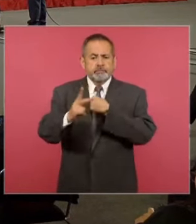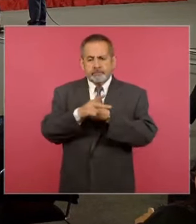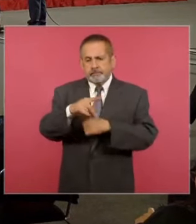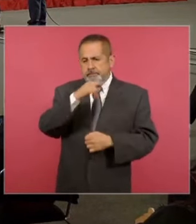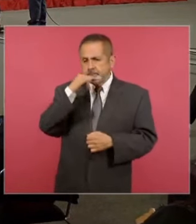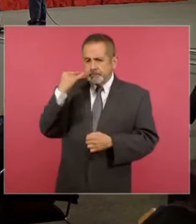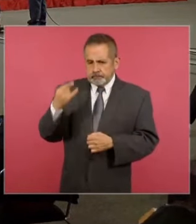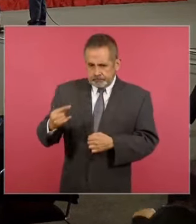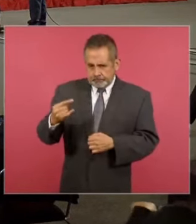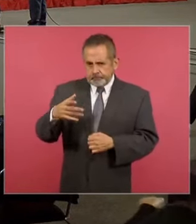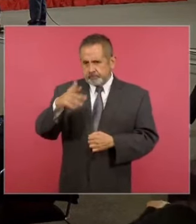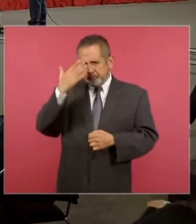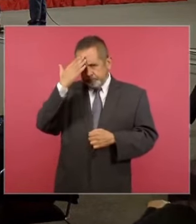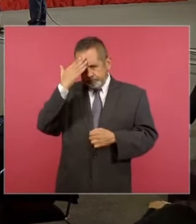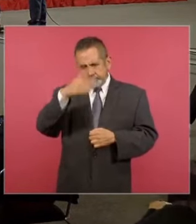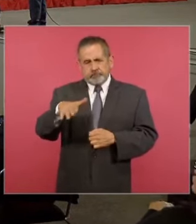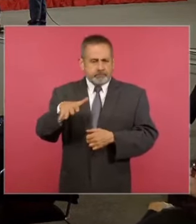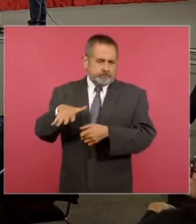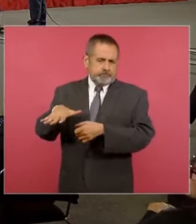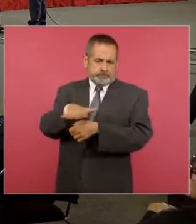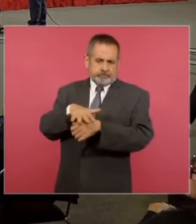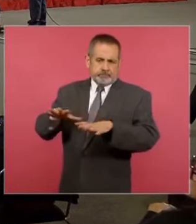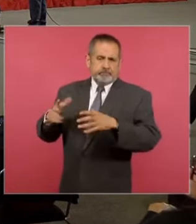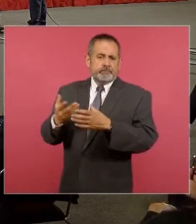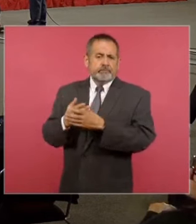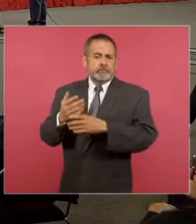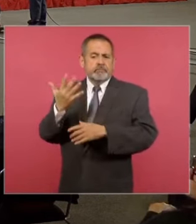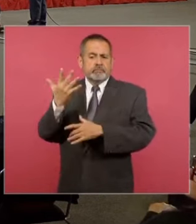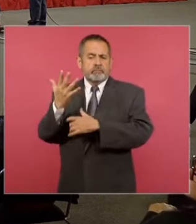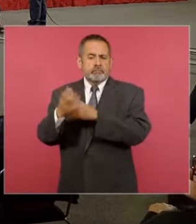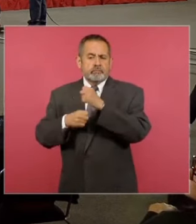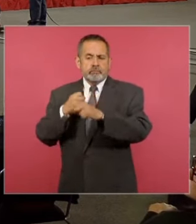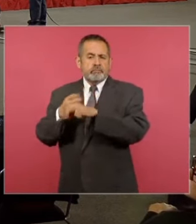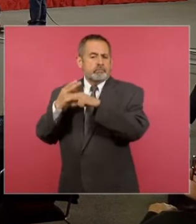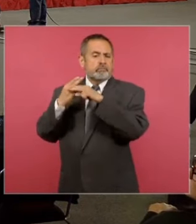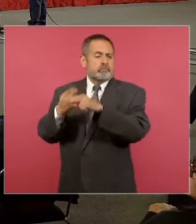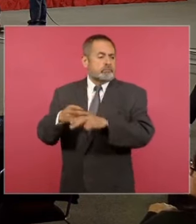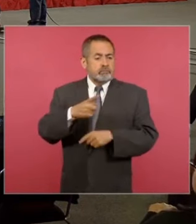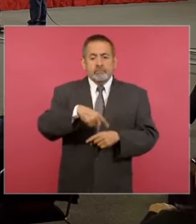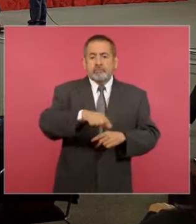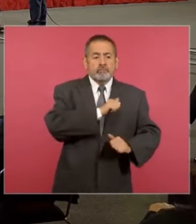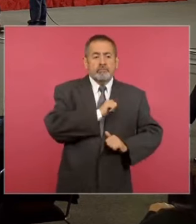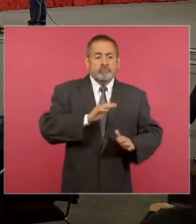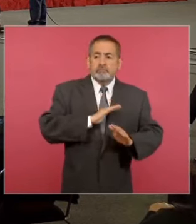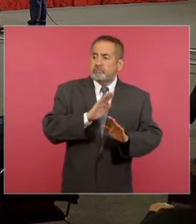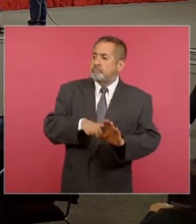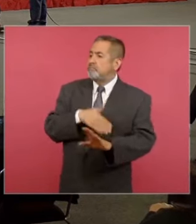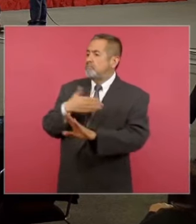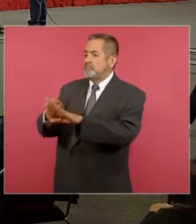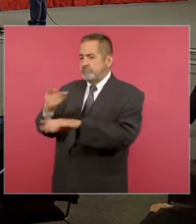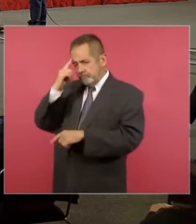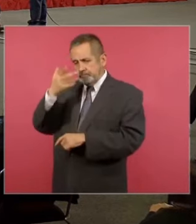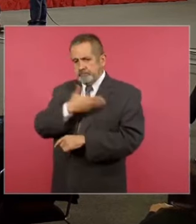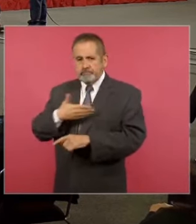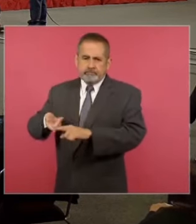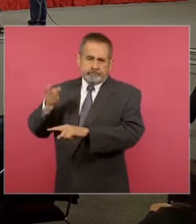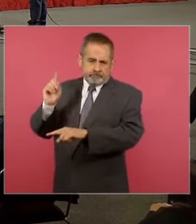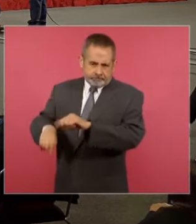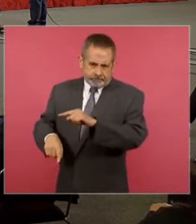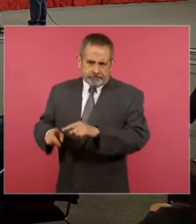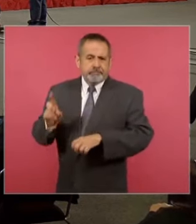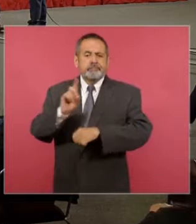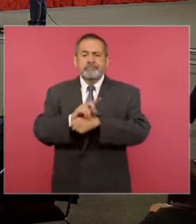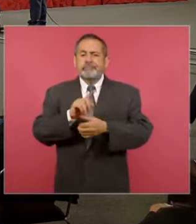ustedes que es en el contexto de los 50 años del golpe. Hoy, precisamente 11 de